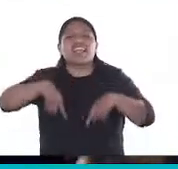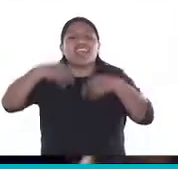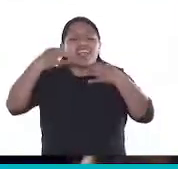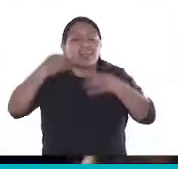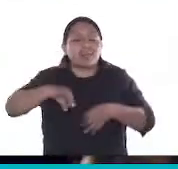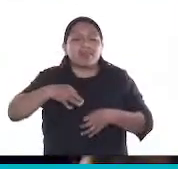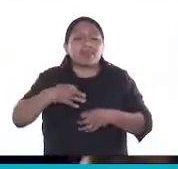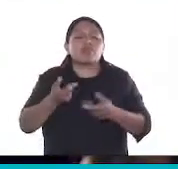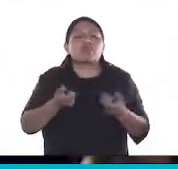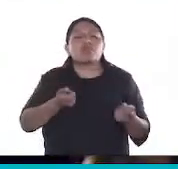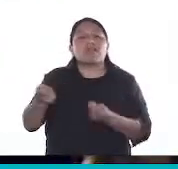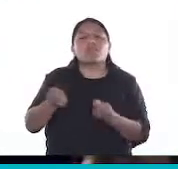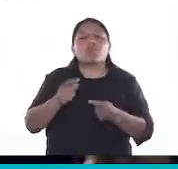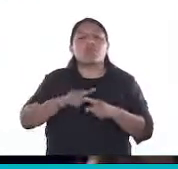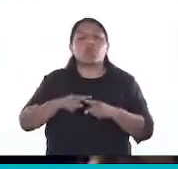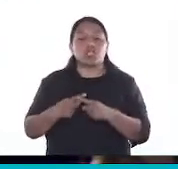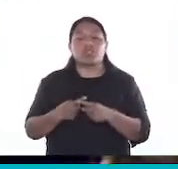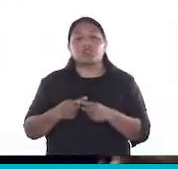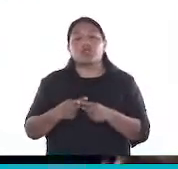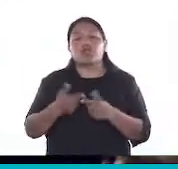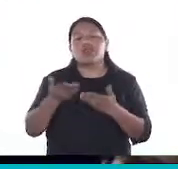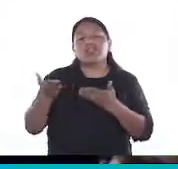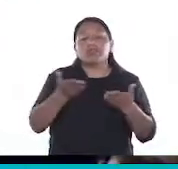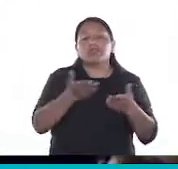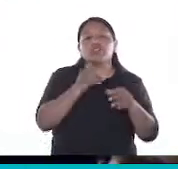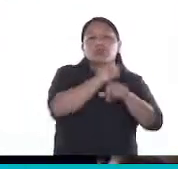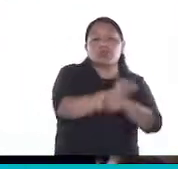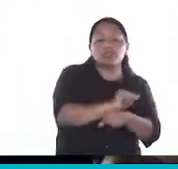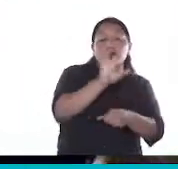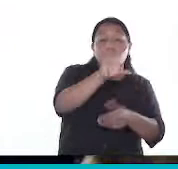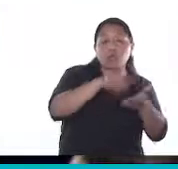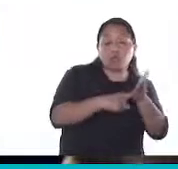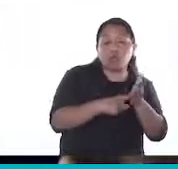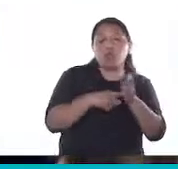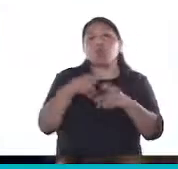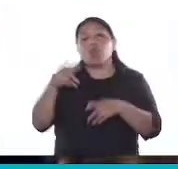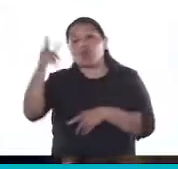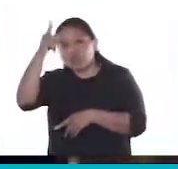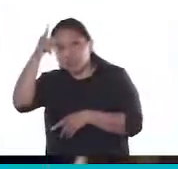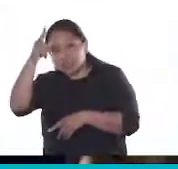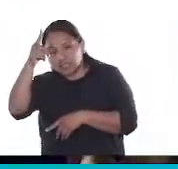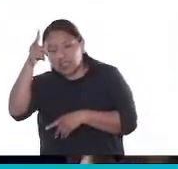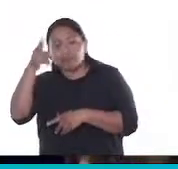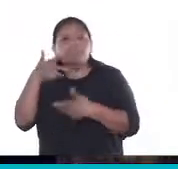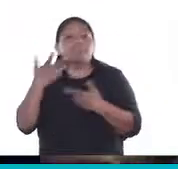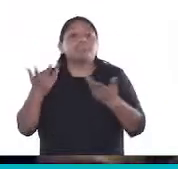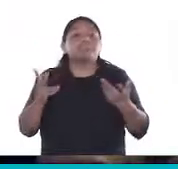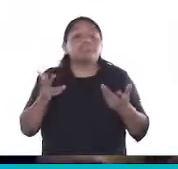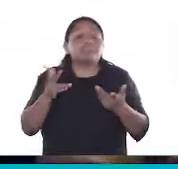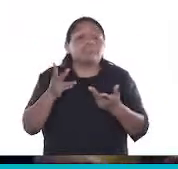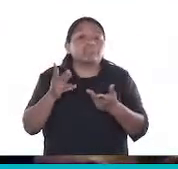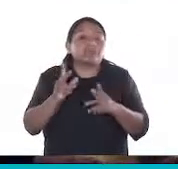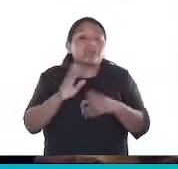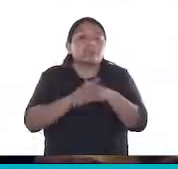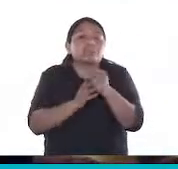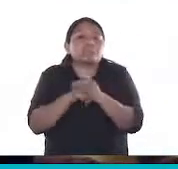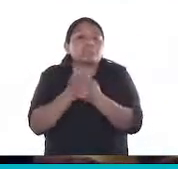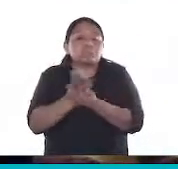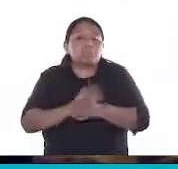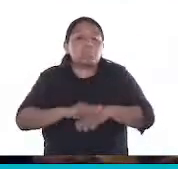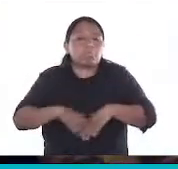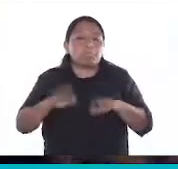conducción política, tanto del servicio penitenciario bonaerense como de la policía, y evidentemente se lavan las manos,